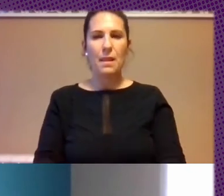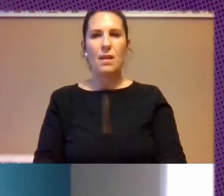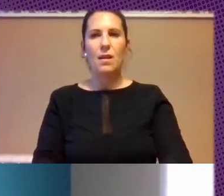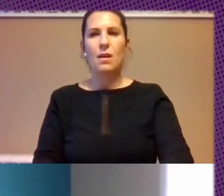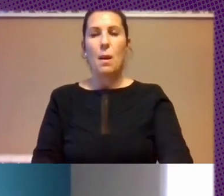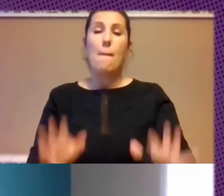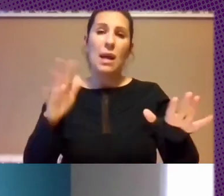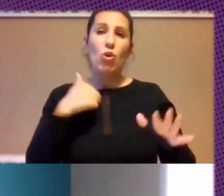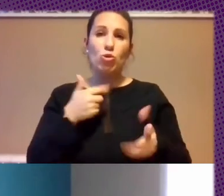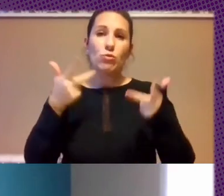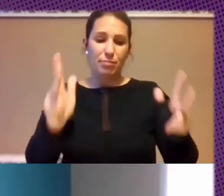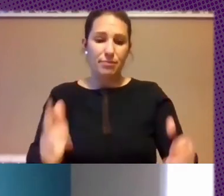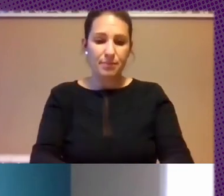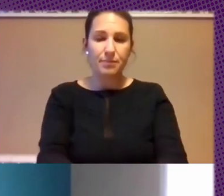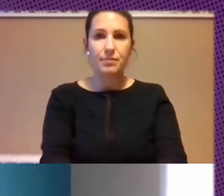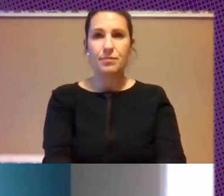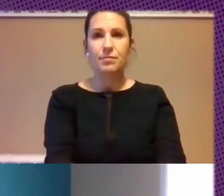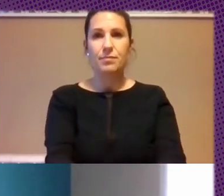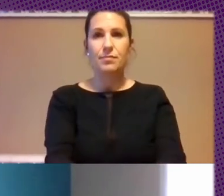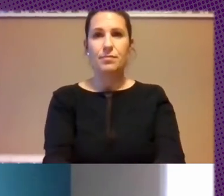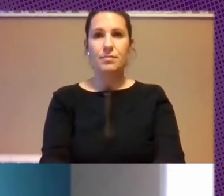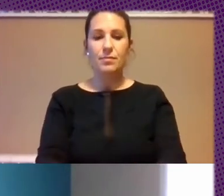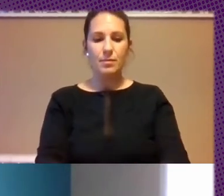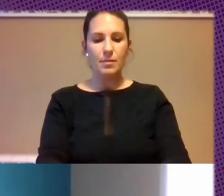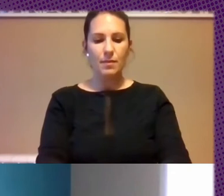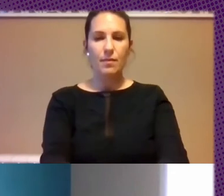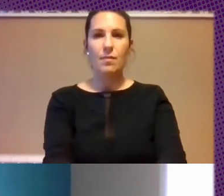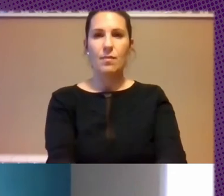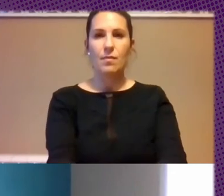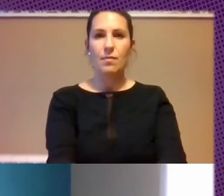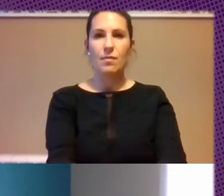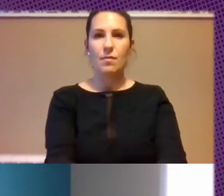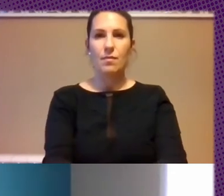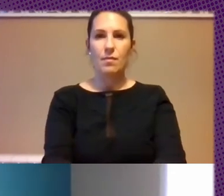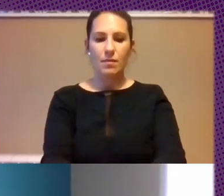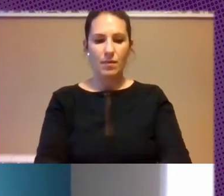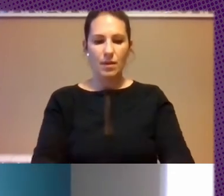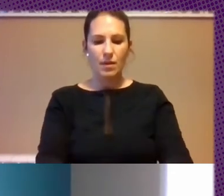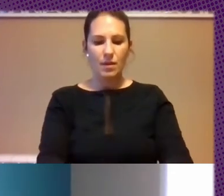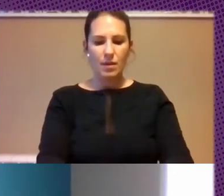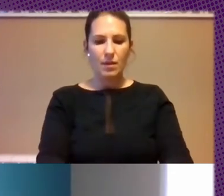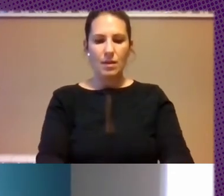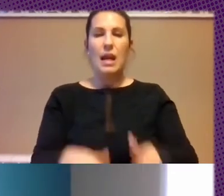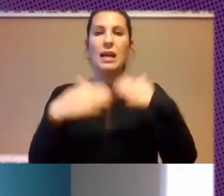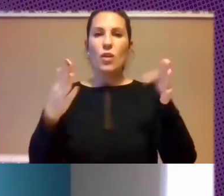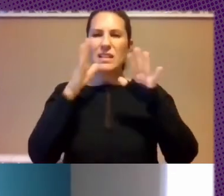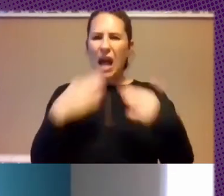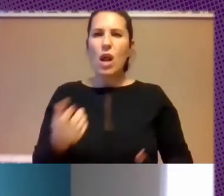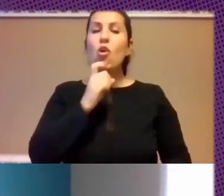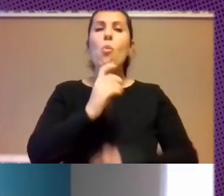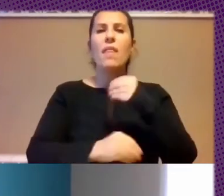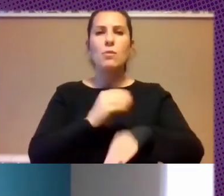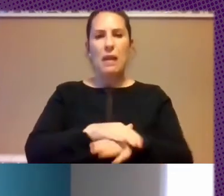Permiso Y Pues Entonces Cómo Le Hacemos Ahora Para Cambiar Para Descolonizar Para